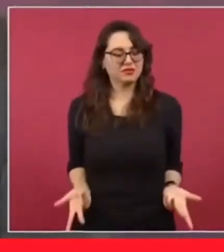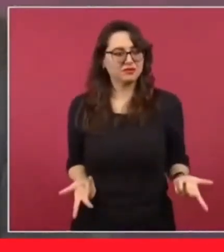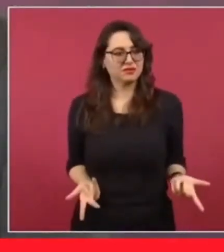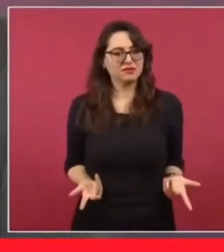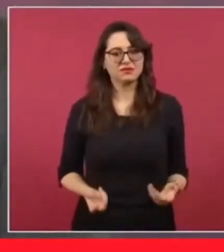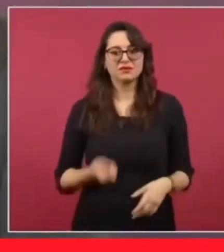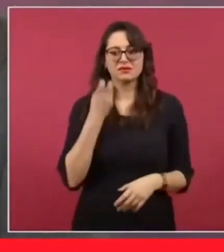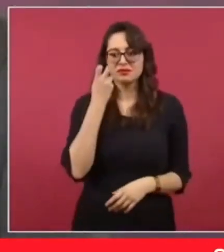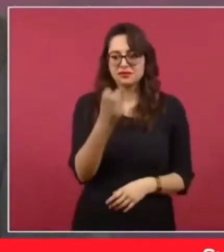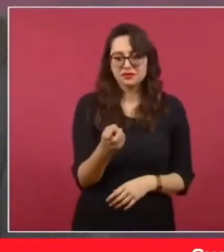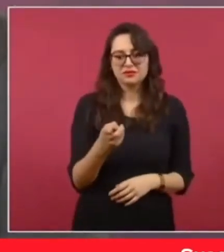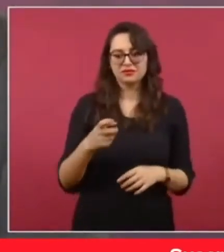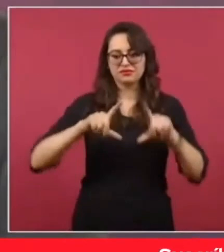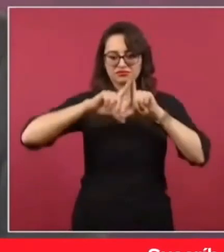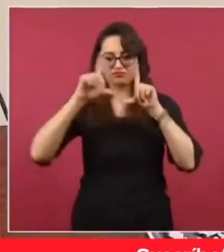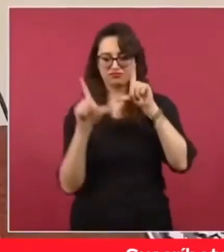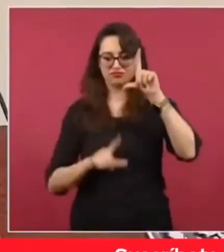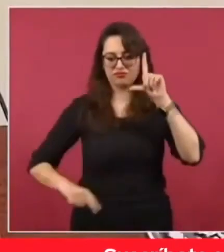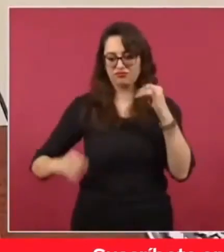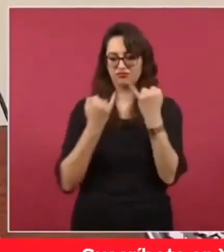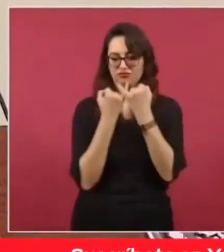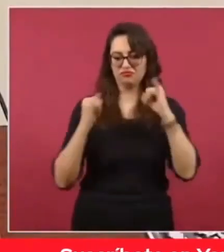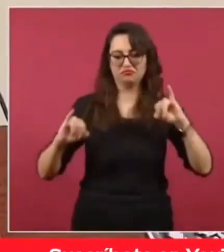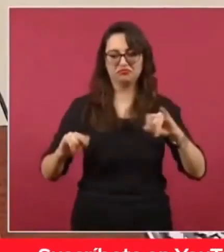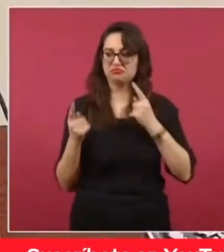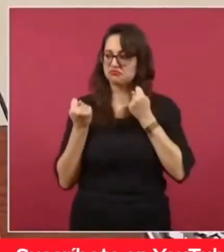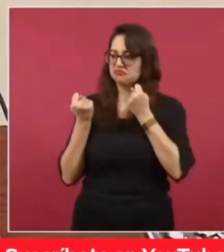de nuestra soberanía.